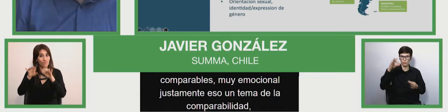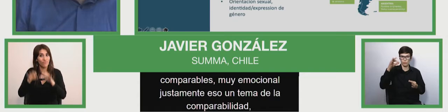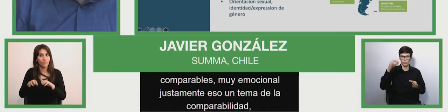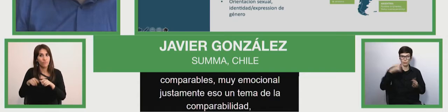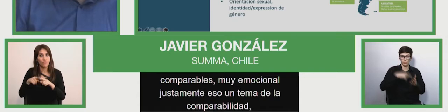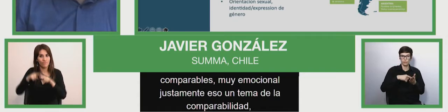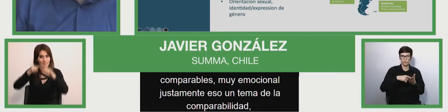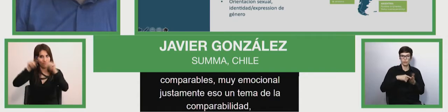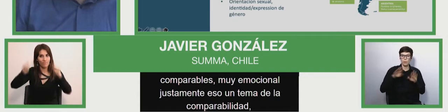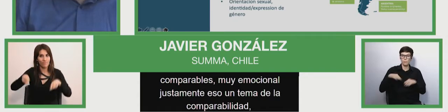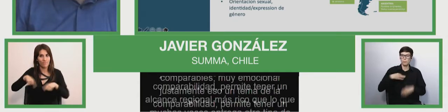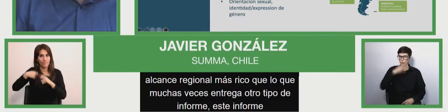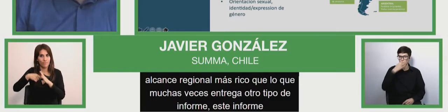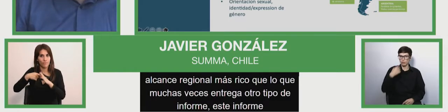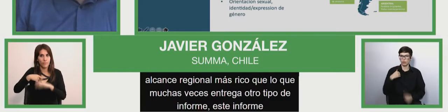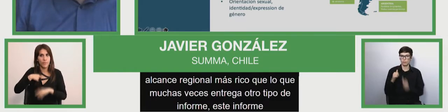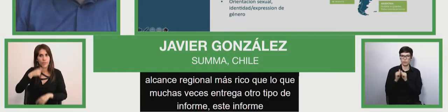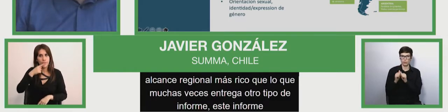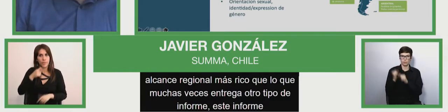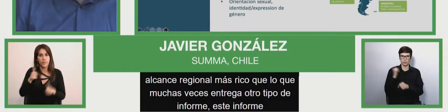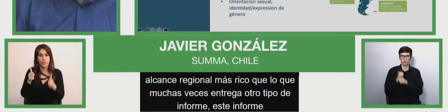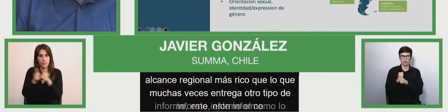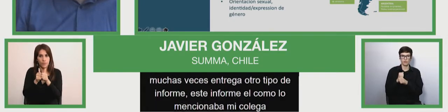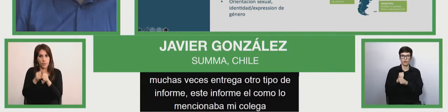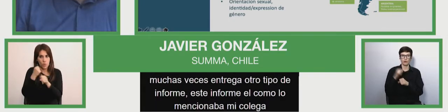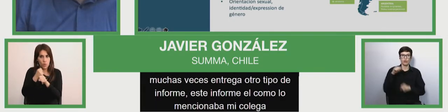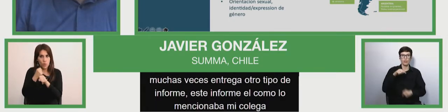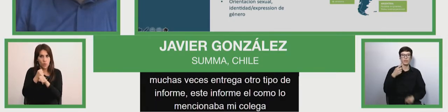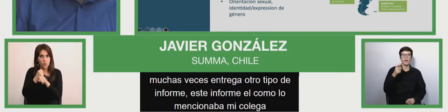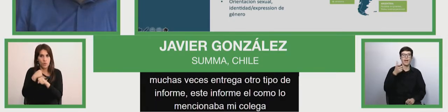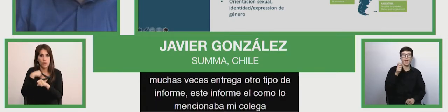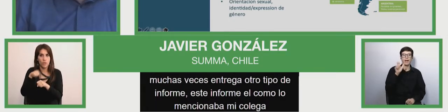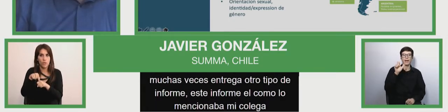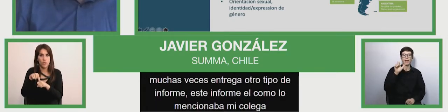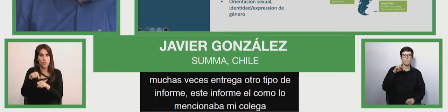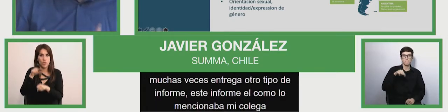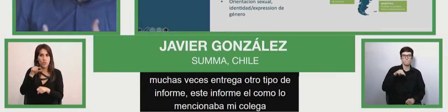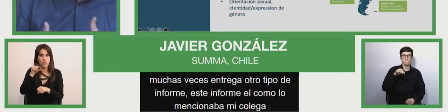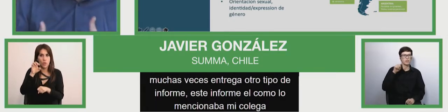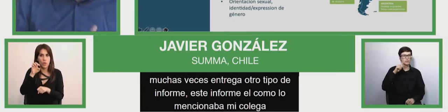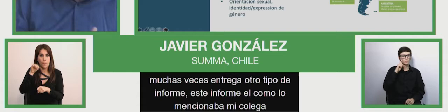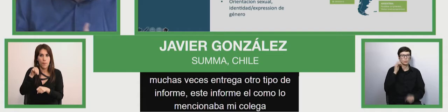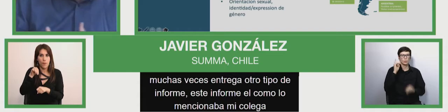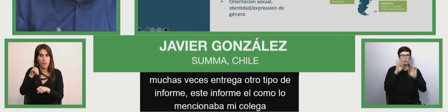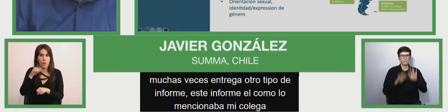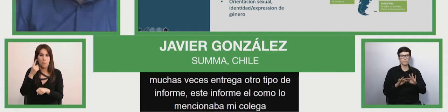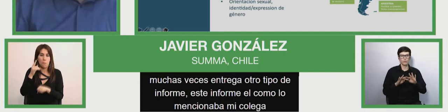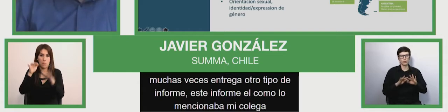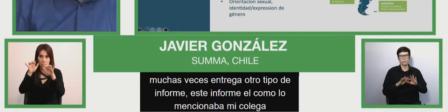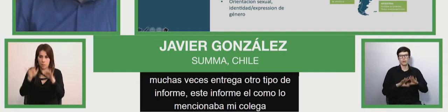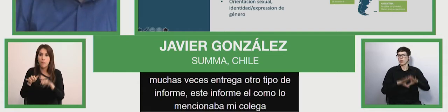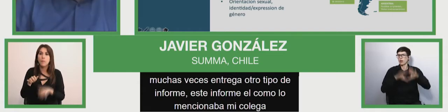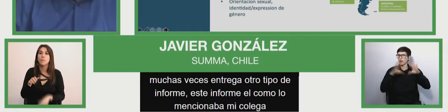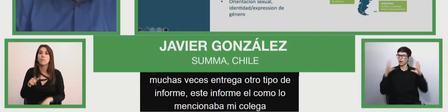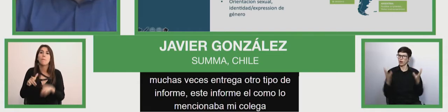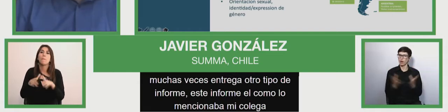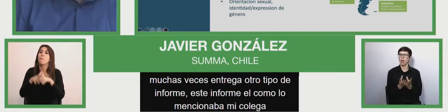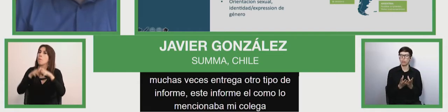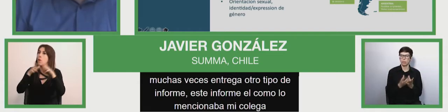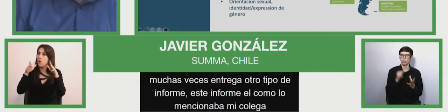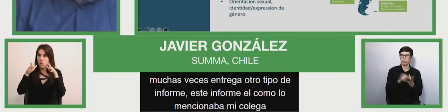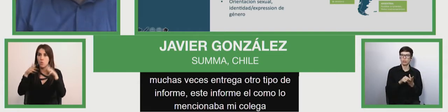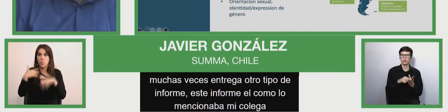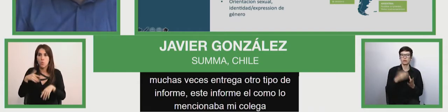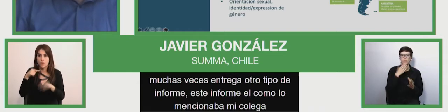mi colega, eh, del GEM, eh, es un informe amplio, de base amplia y basado e informado